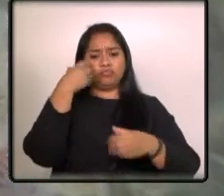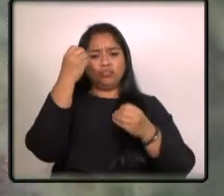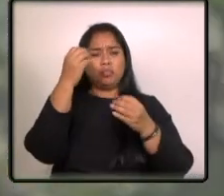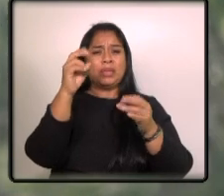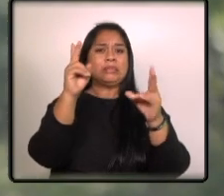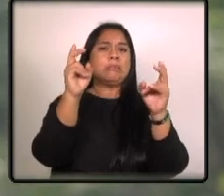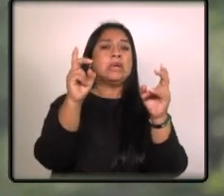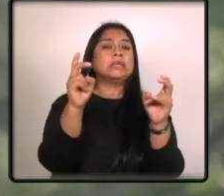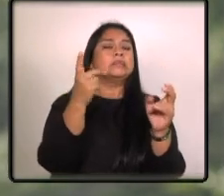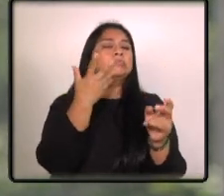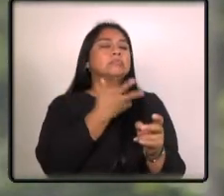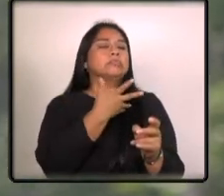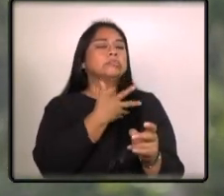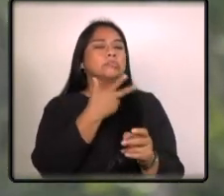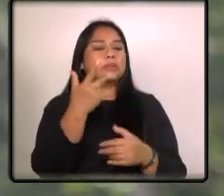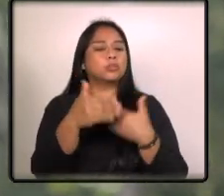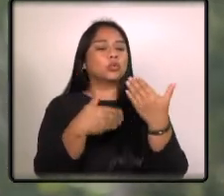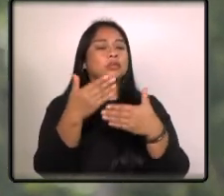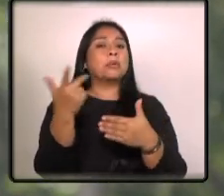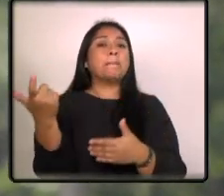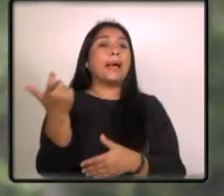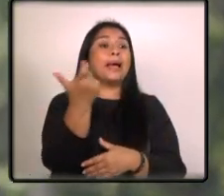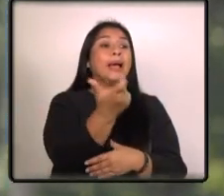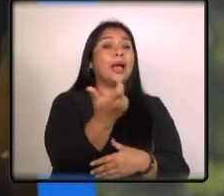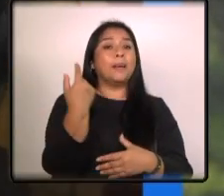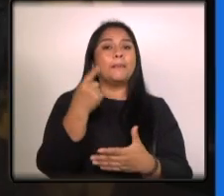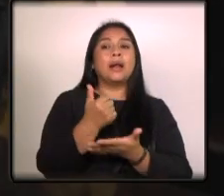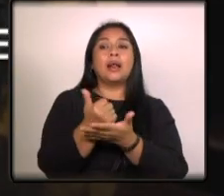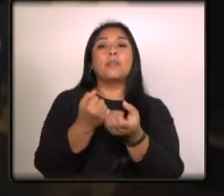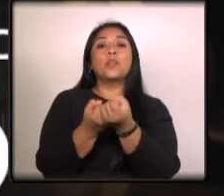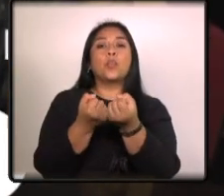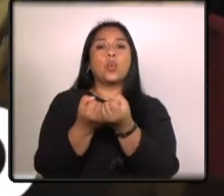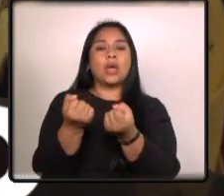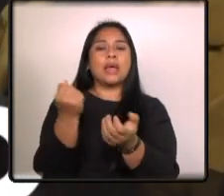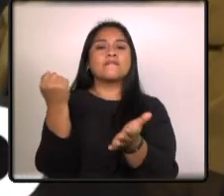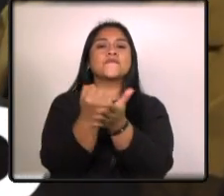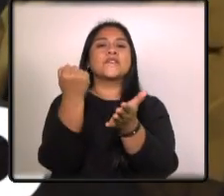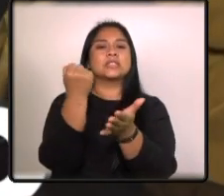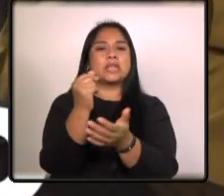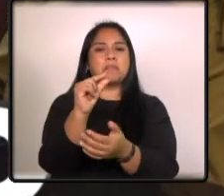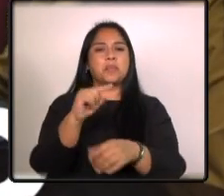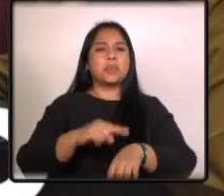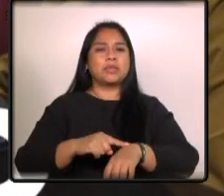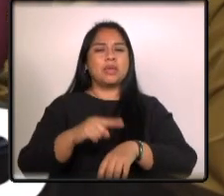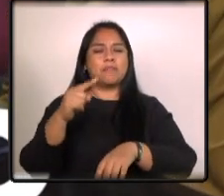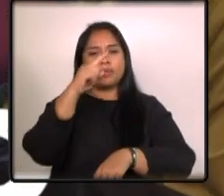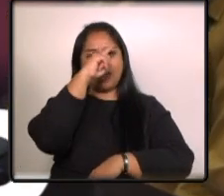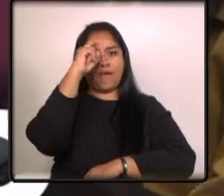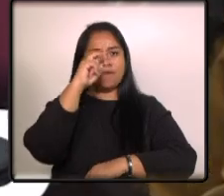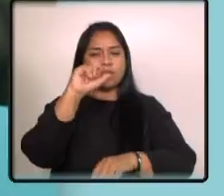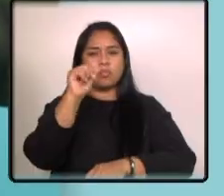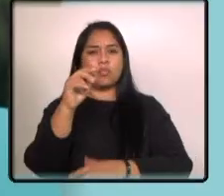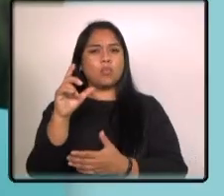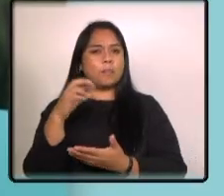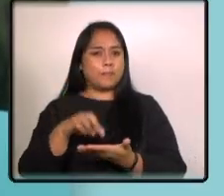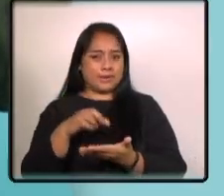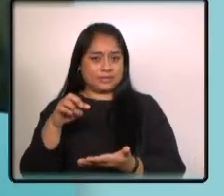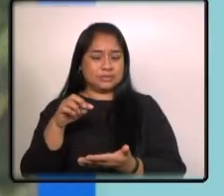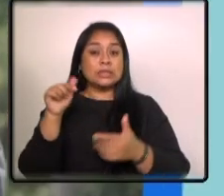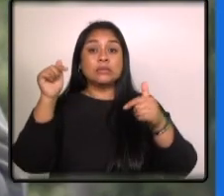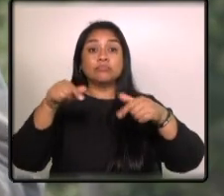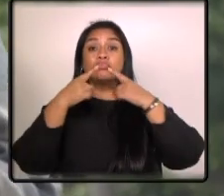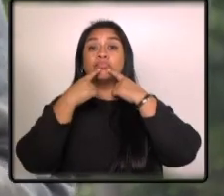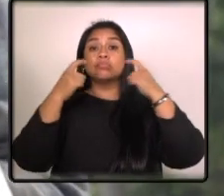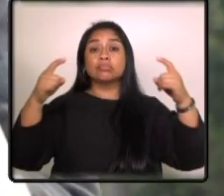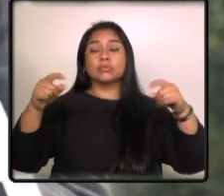supuestos procesos que requieren pagos para ser beneficiados con las visas temporales de trabajo en el extranjero esta campaña se